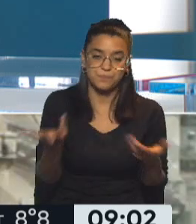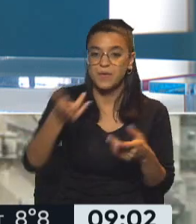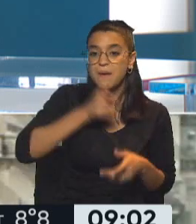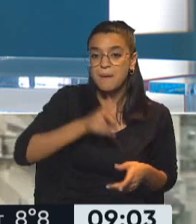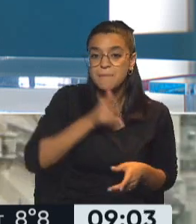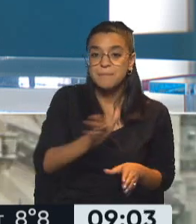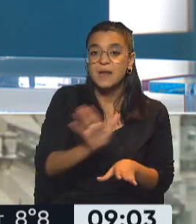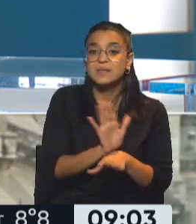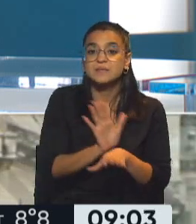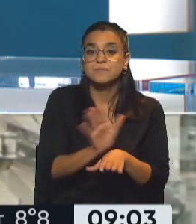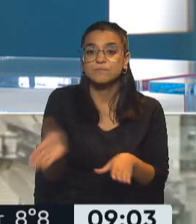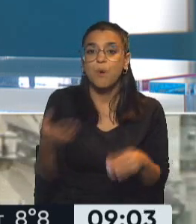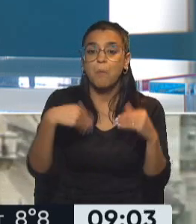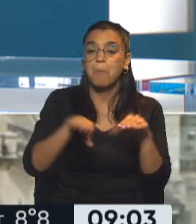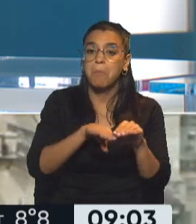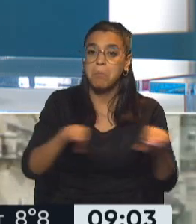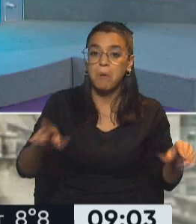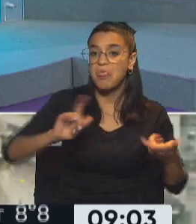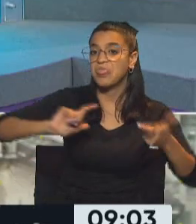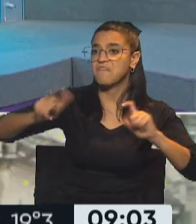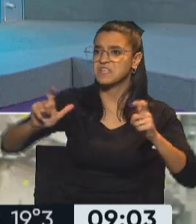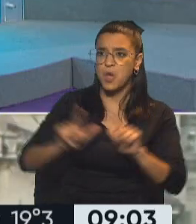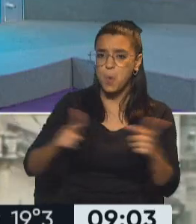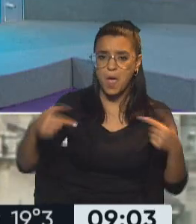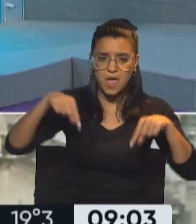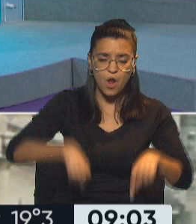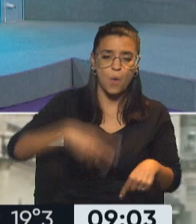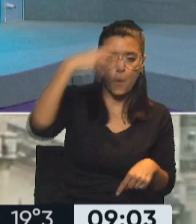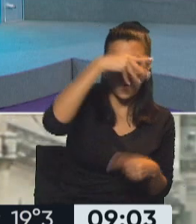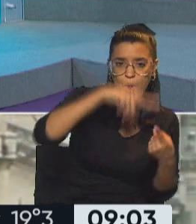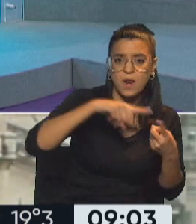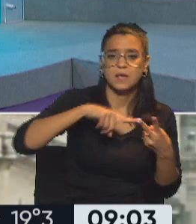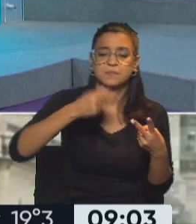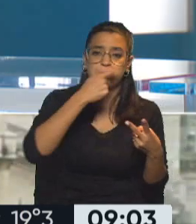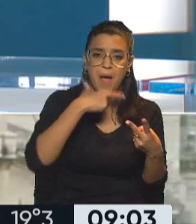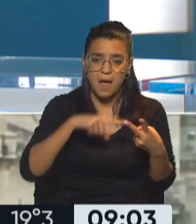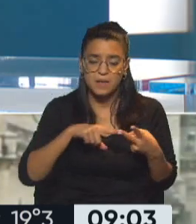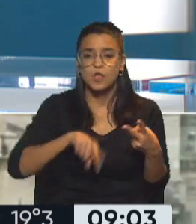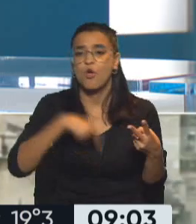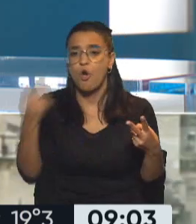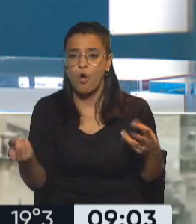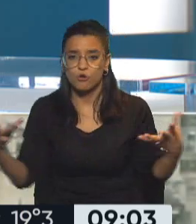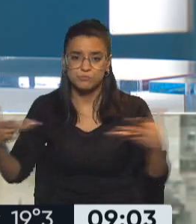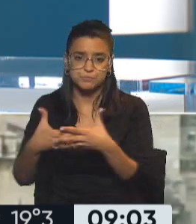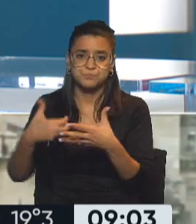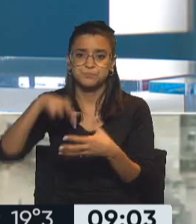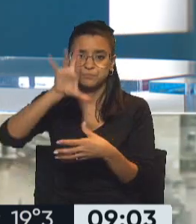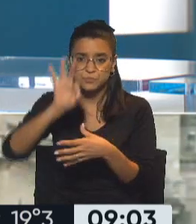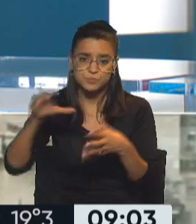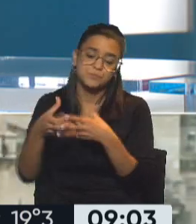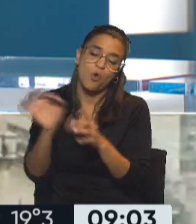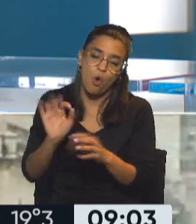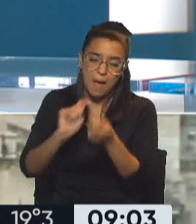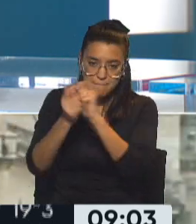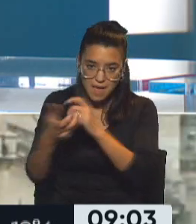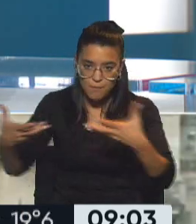quedaron totalmente planchadas las diferencias que había entre Patricia Ulrich y Macri por un lado y el resto del PRO con, o cambiemos